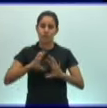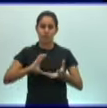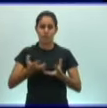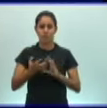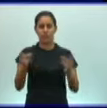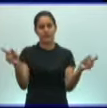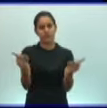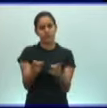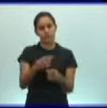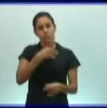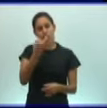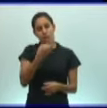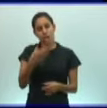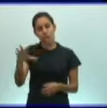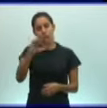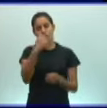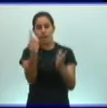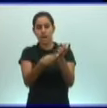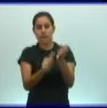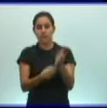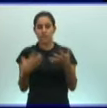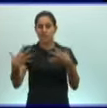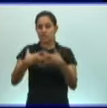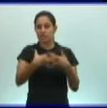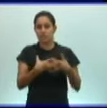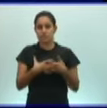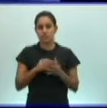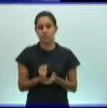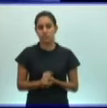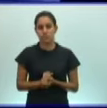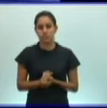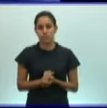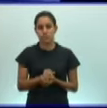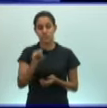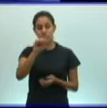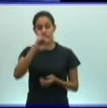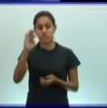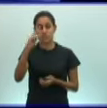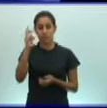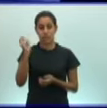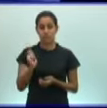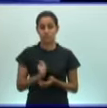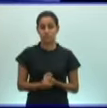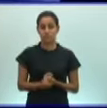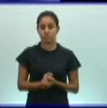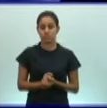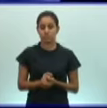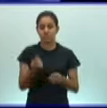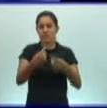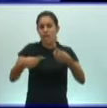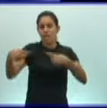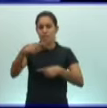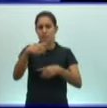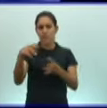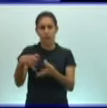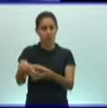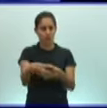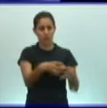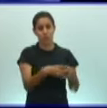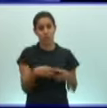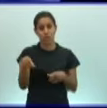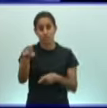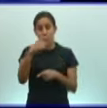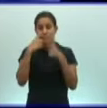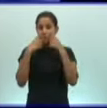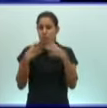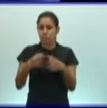resumen cuáles son estas características relacionadas con la simetría. En el caso del nivel de organización, muy importante que ustedes tengan en cuenta